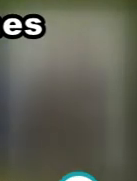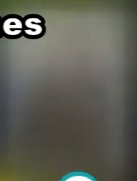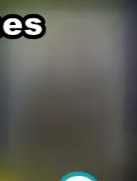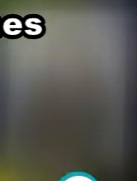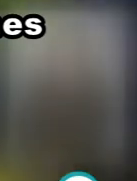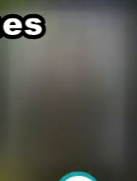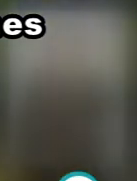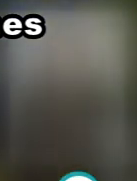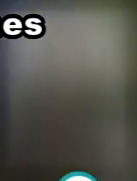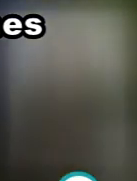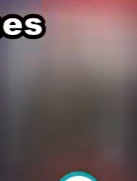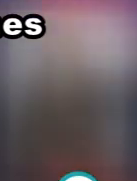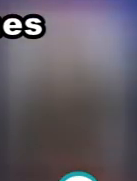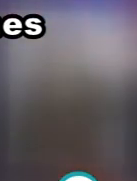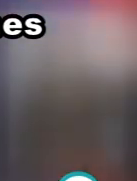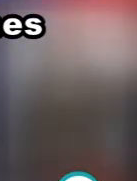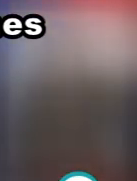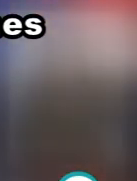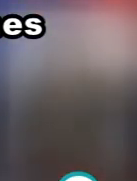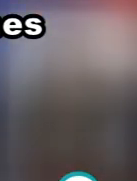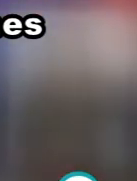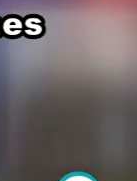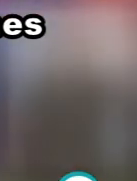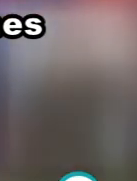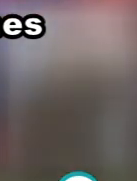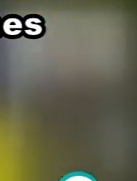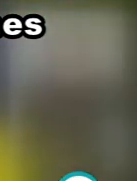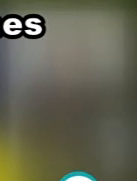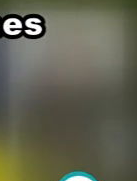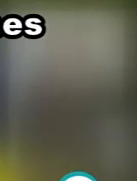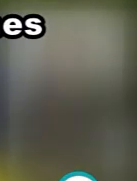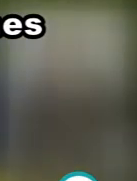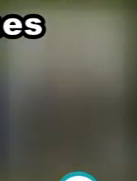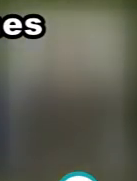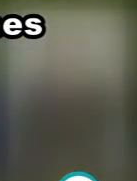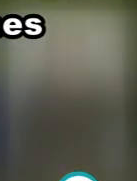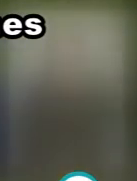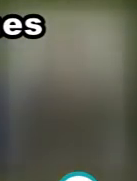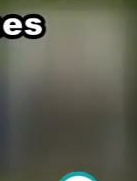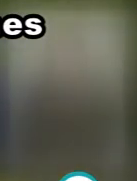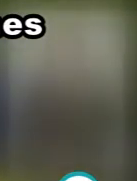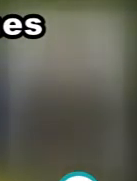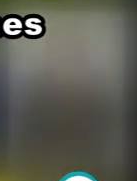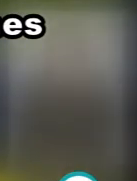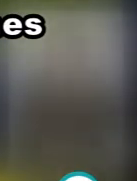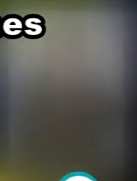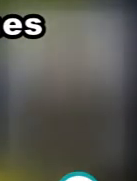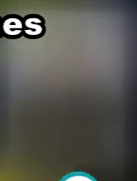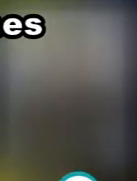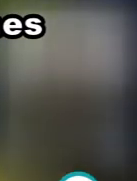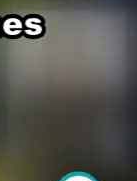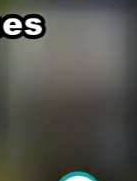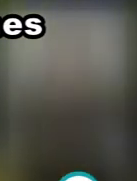El árbitro no pita falta y a mí lo que me sorprendió también, Hugo, es que Llené, si viéramos imágenes del desarrollo de la acción, continúa